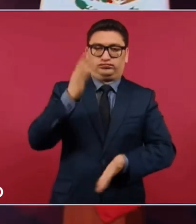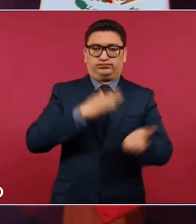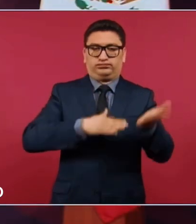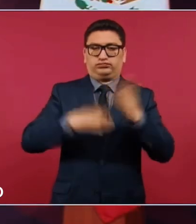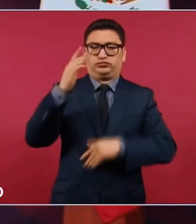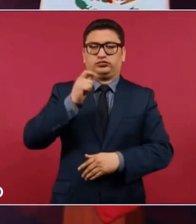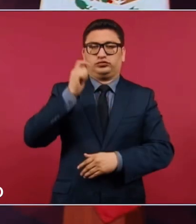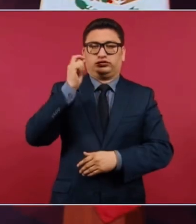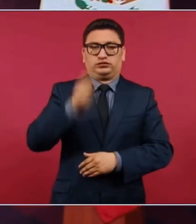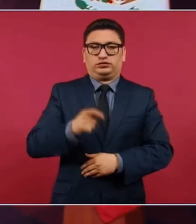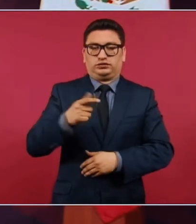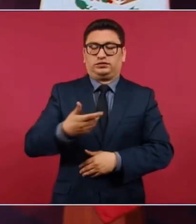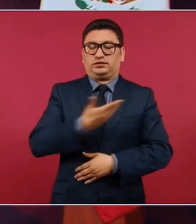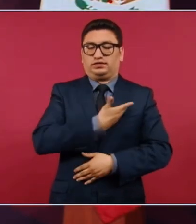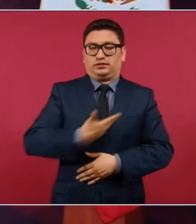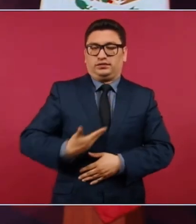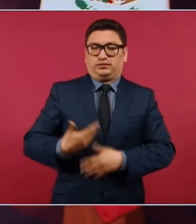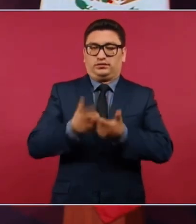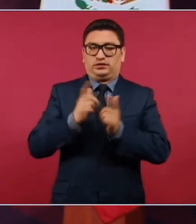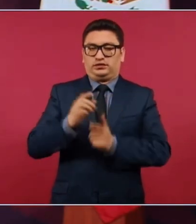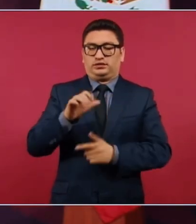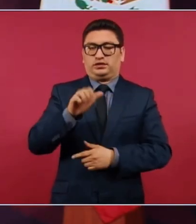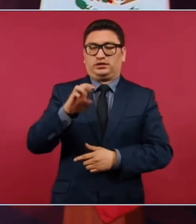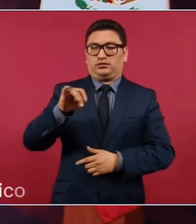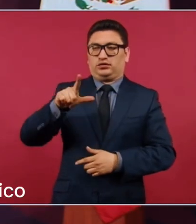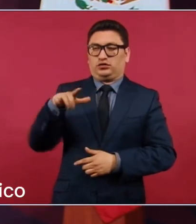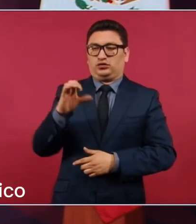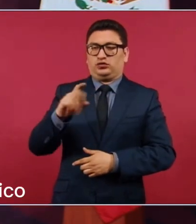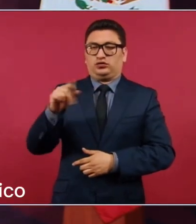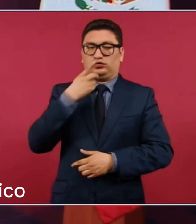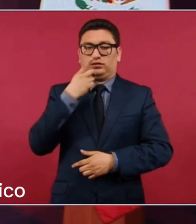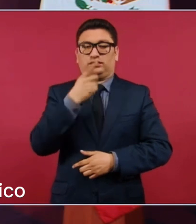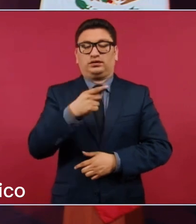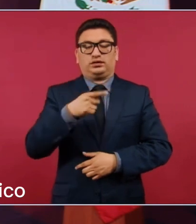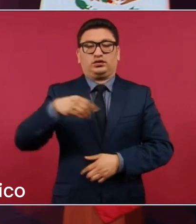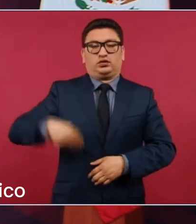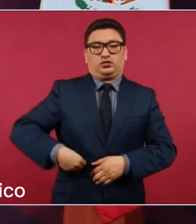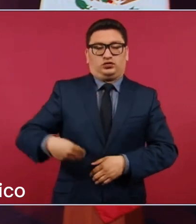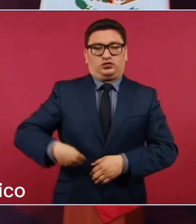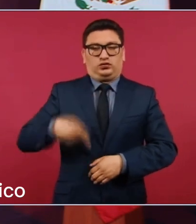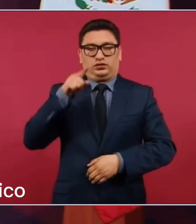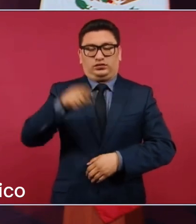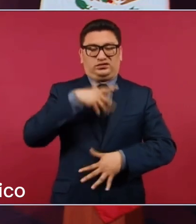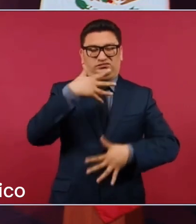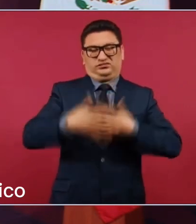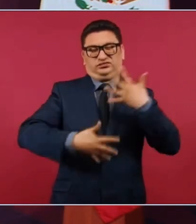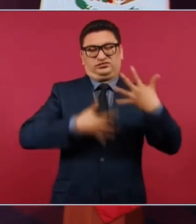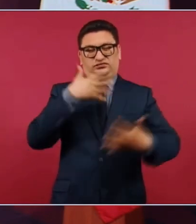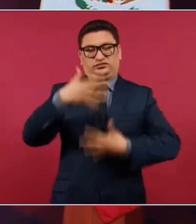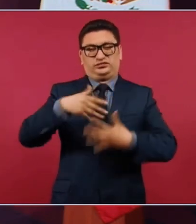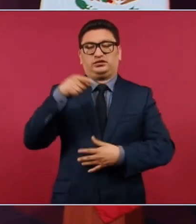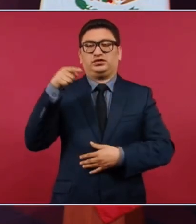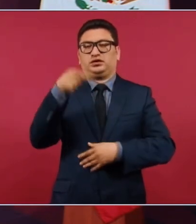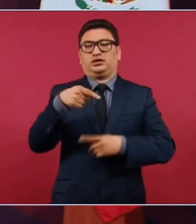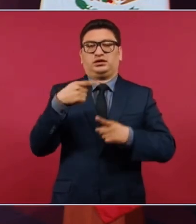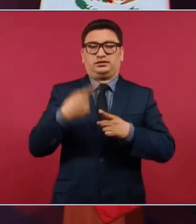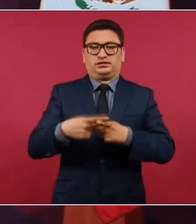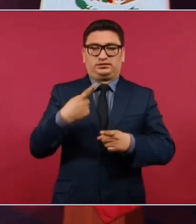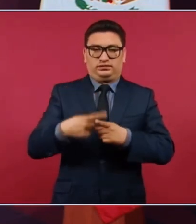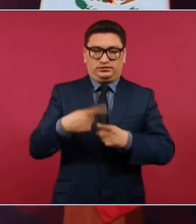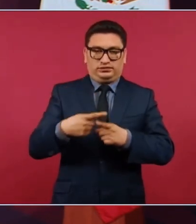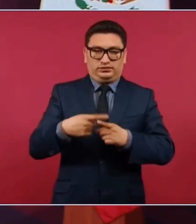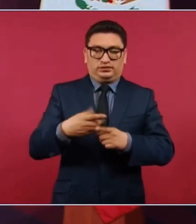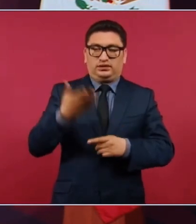narrativa del presidente de México, Andrés Manuel López Obrador, que ha culpado de la actual violencia récord en México a lo